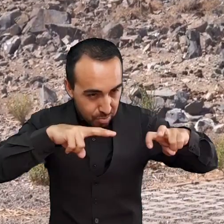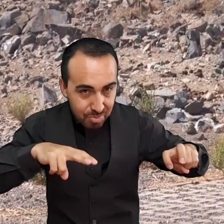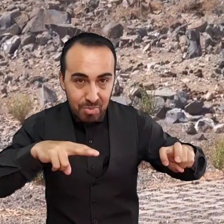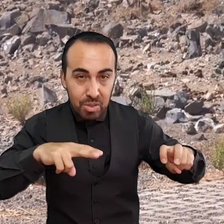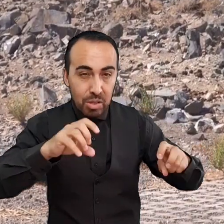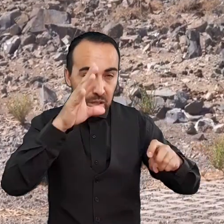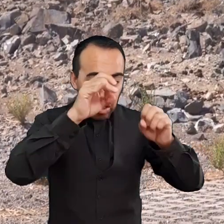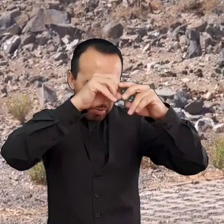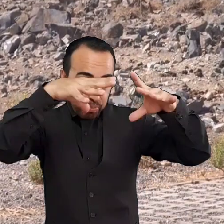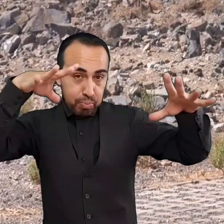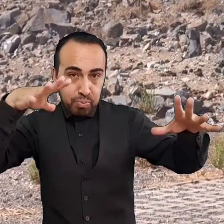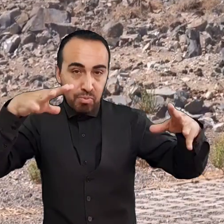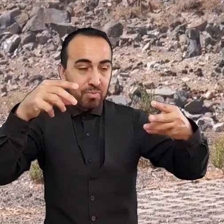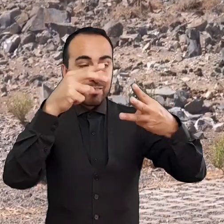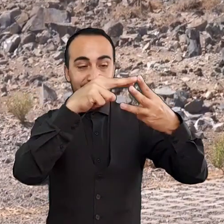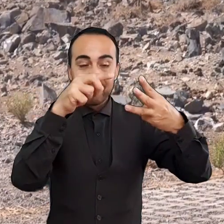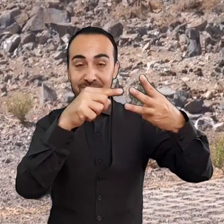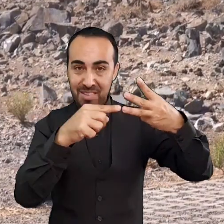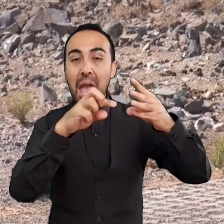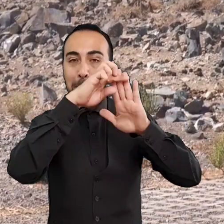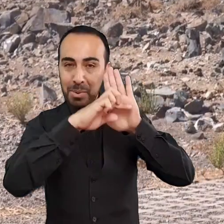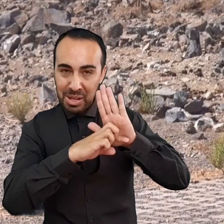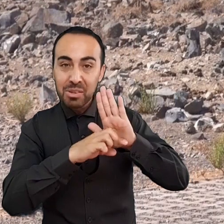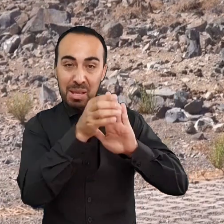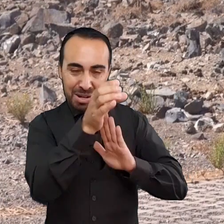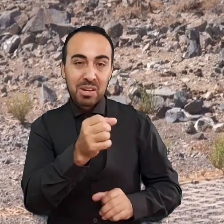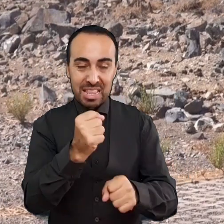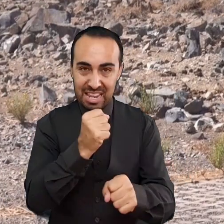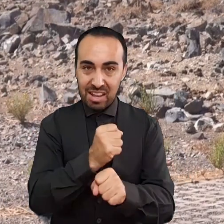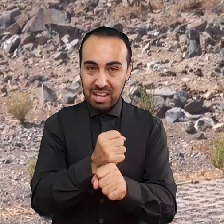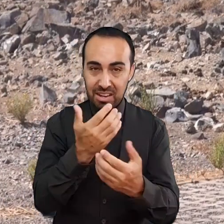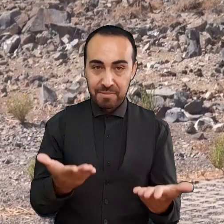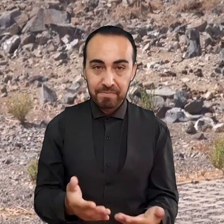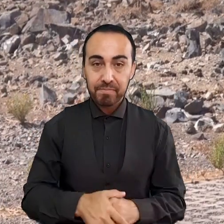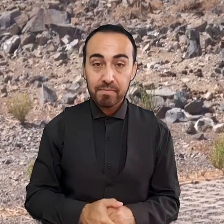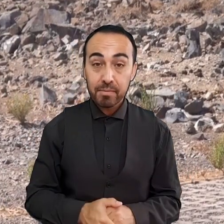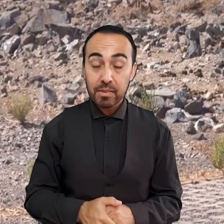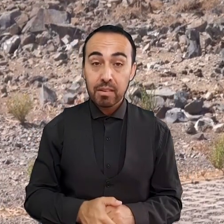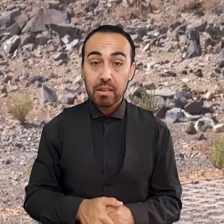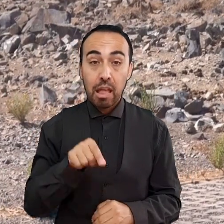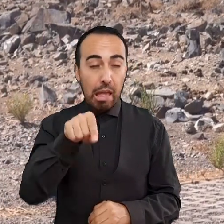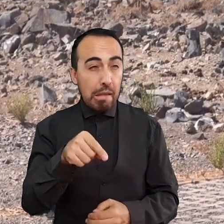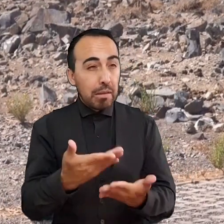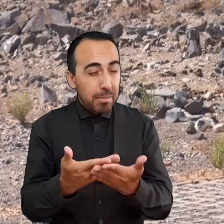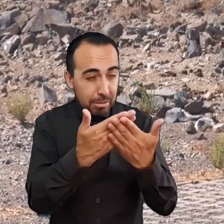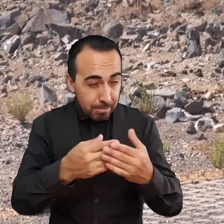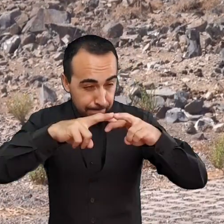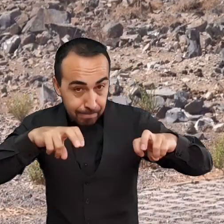1989 y 1996 que hizo aportes significativos a la medición de distancias en el universo,